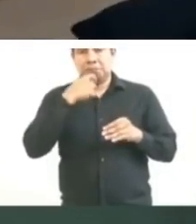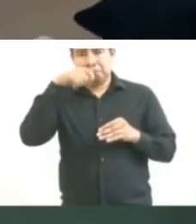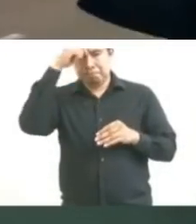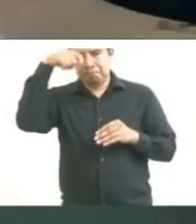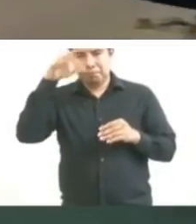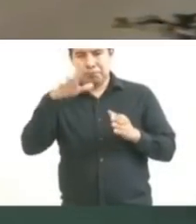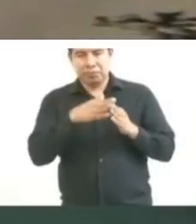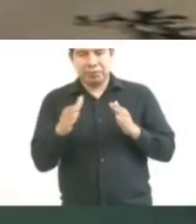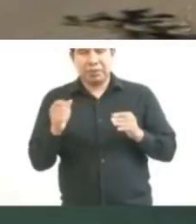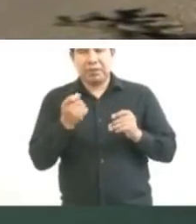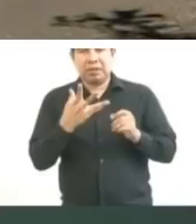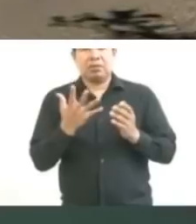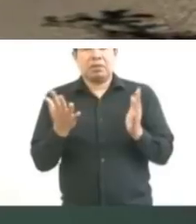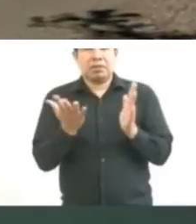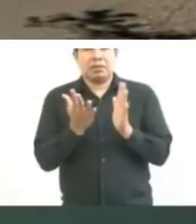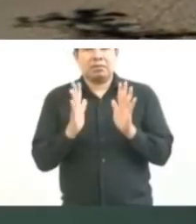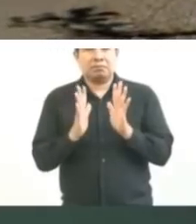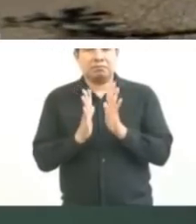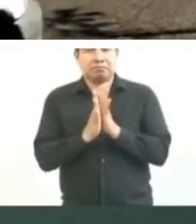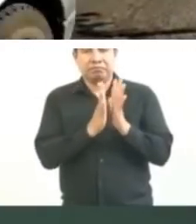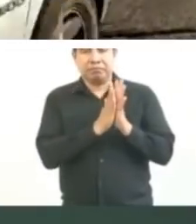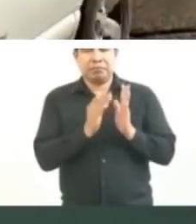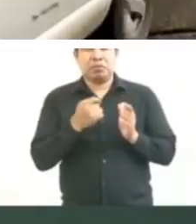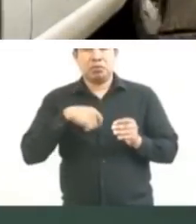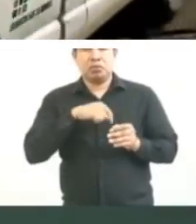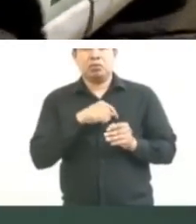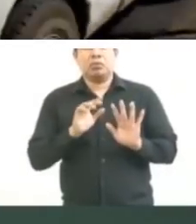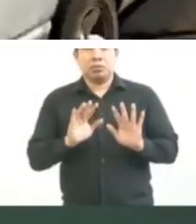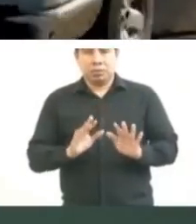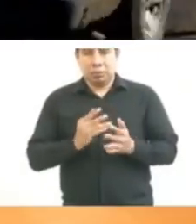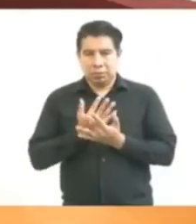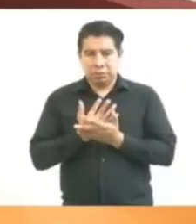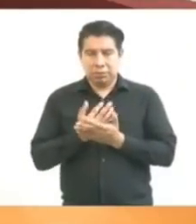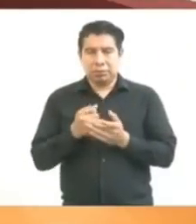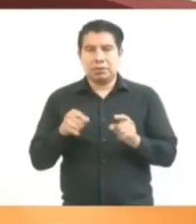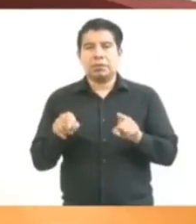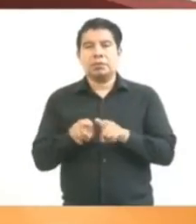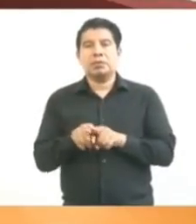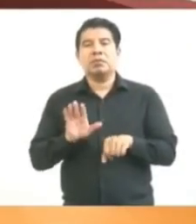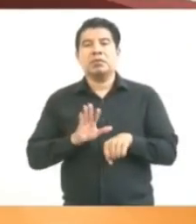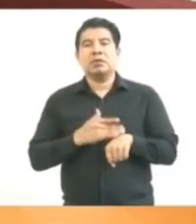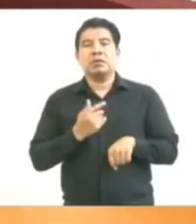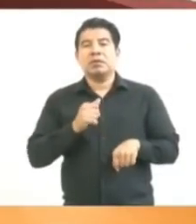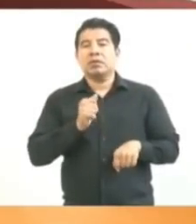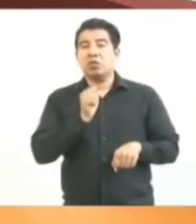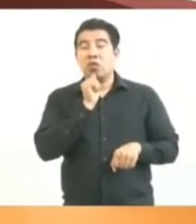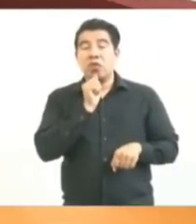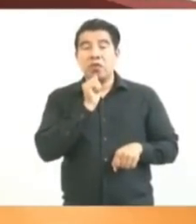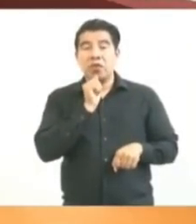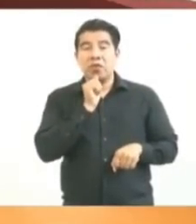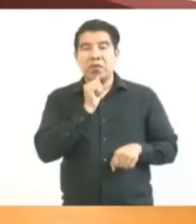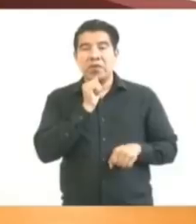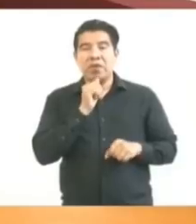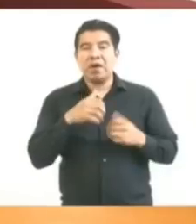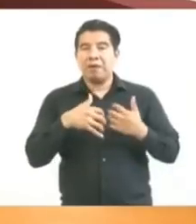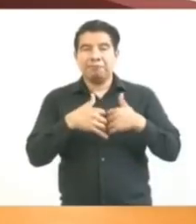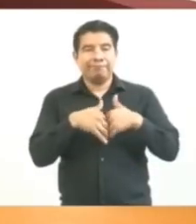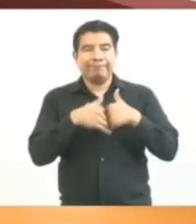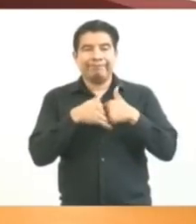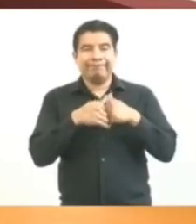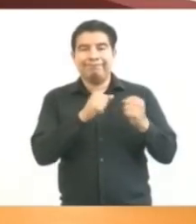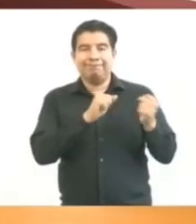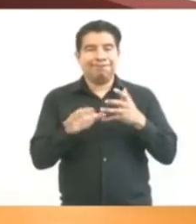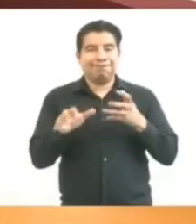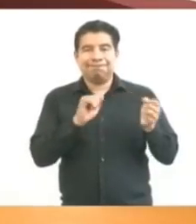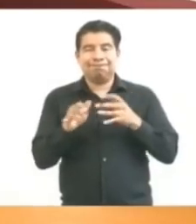electoral, pero también porque no hay la producción suficiente.